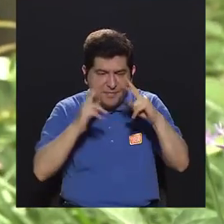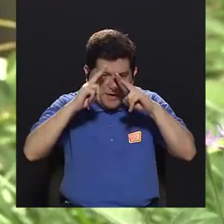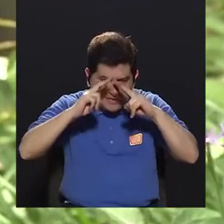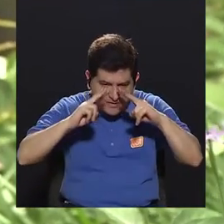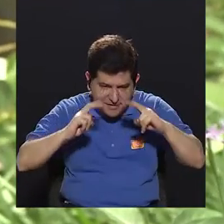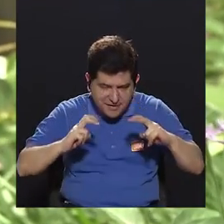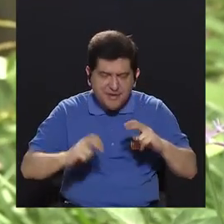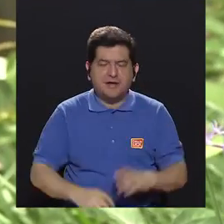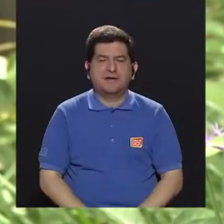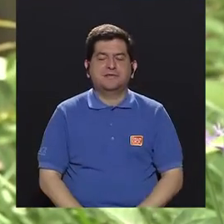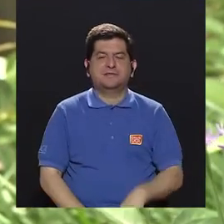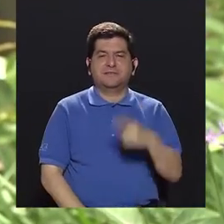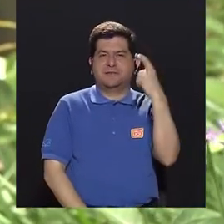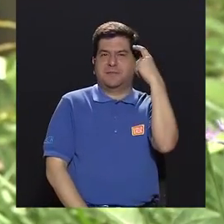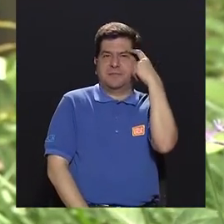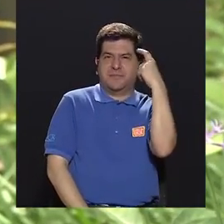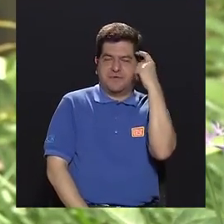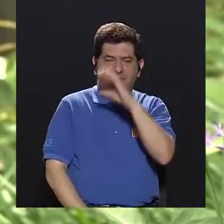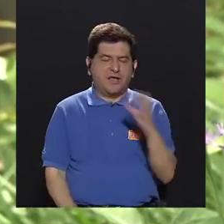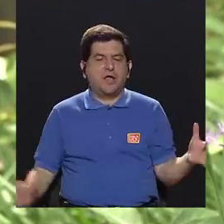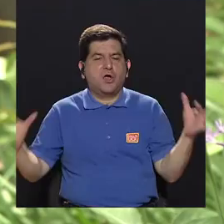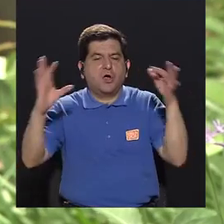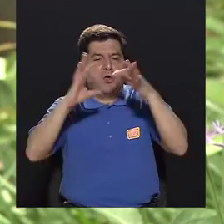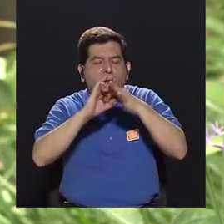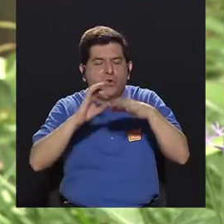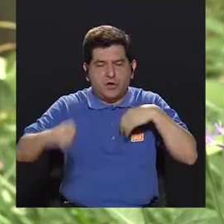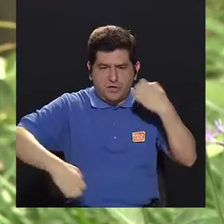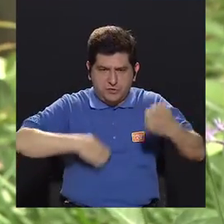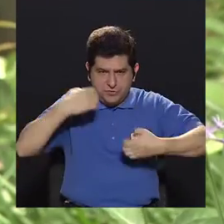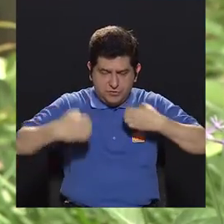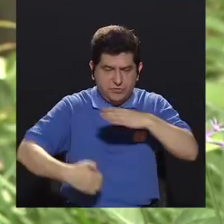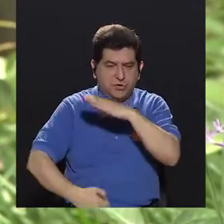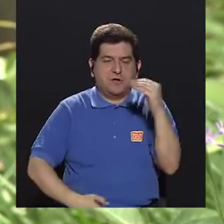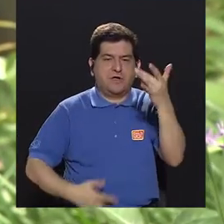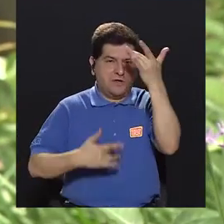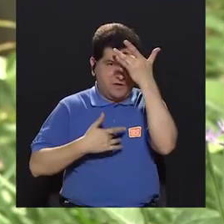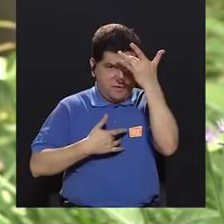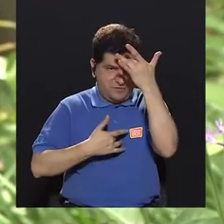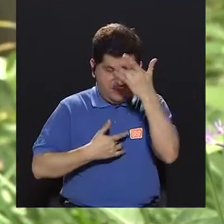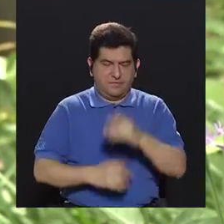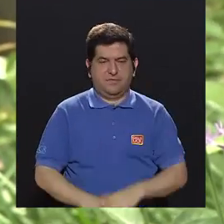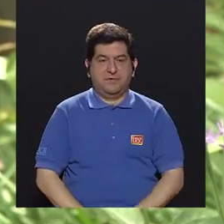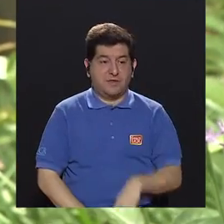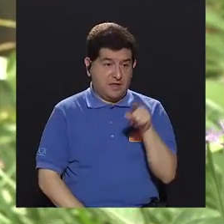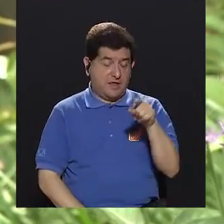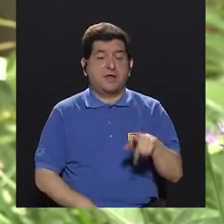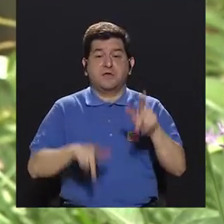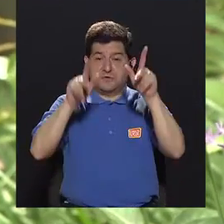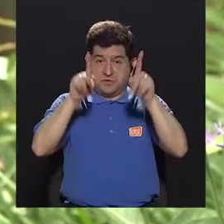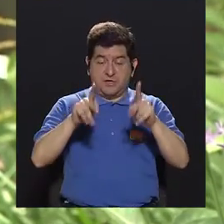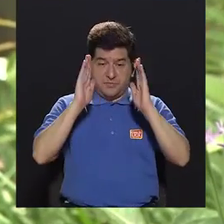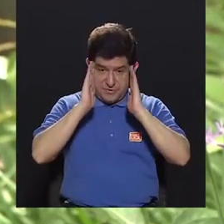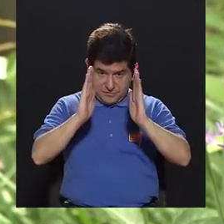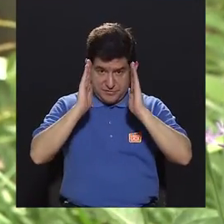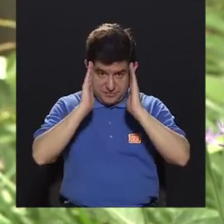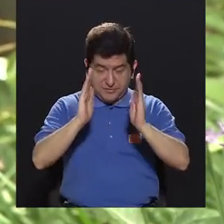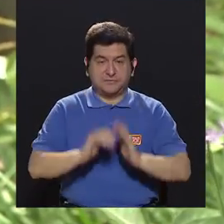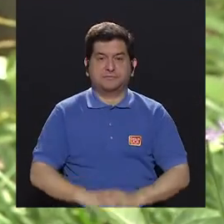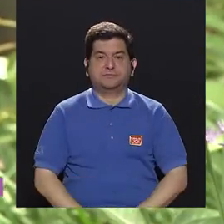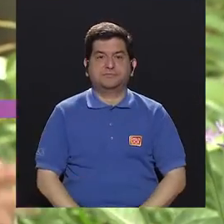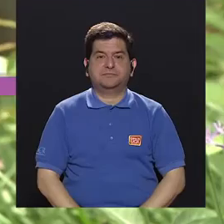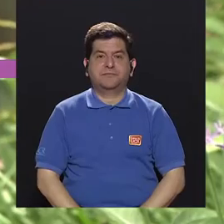revisión de los pensamientos y la conexión que hay con las emociones y la enfermedad. Tienen pacientes que